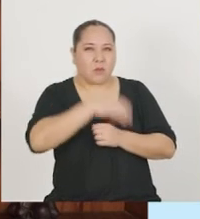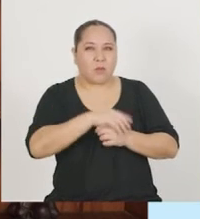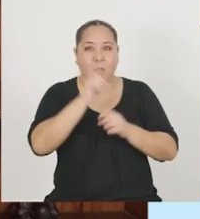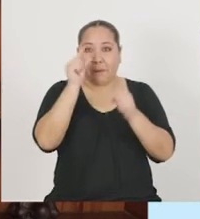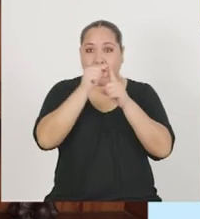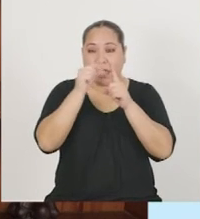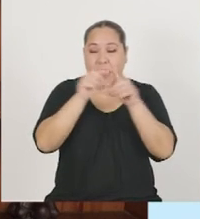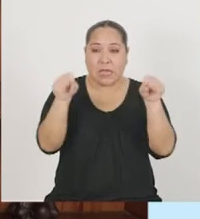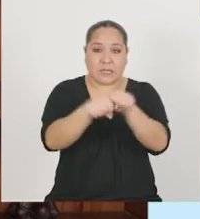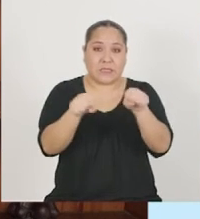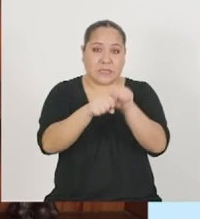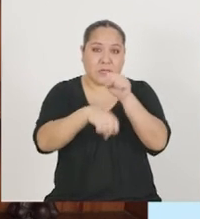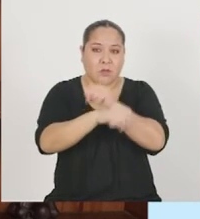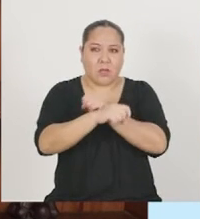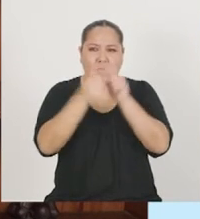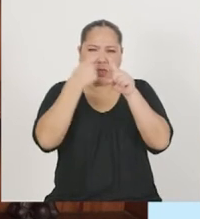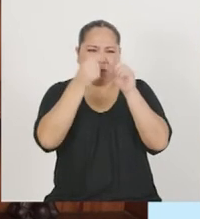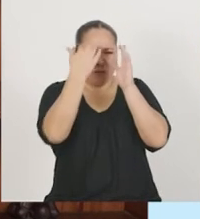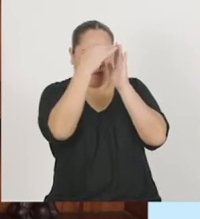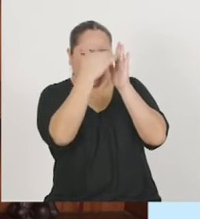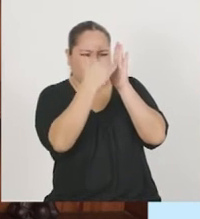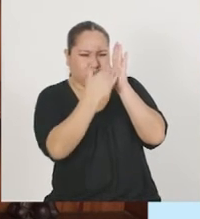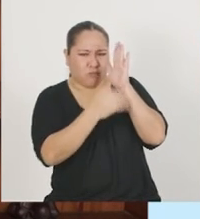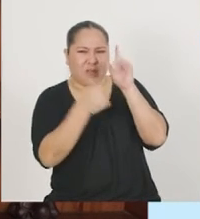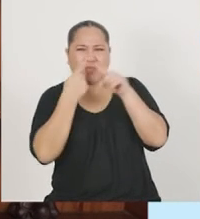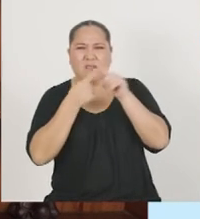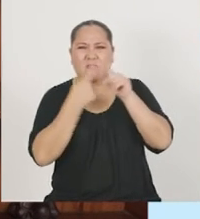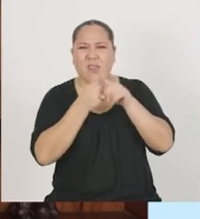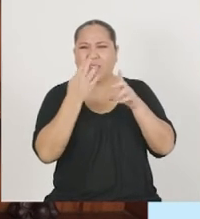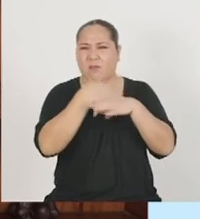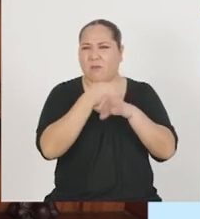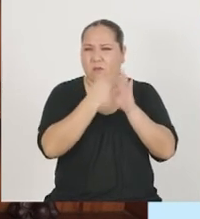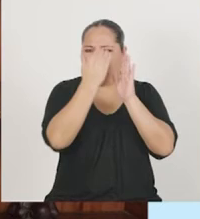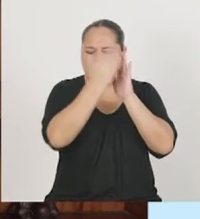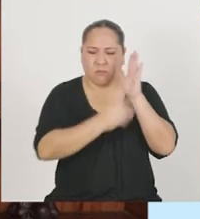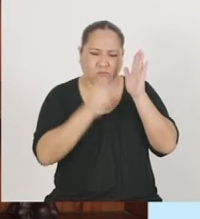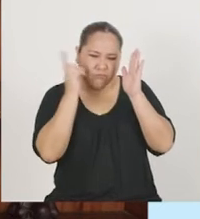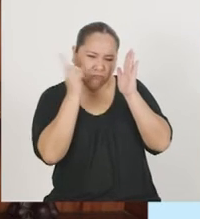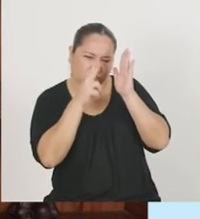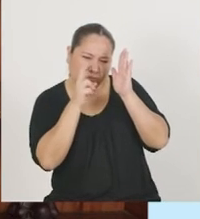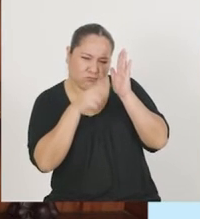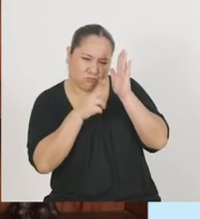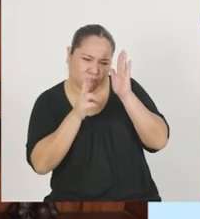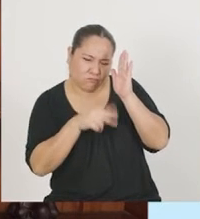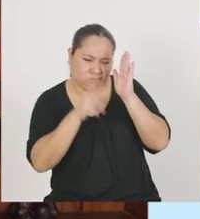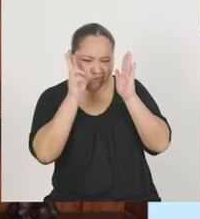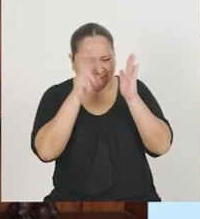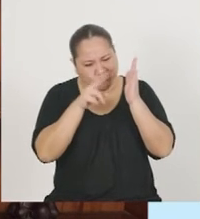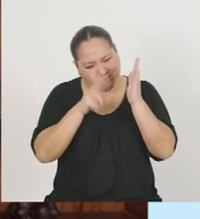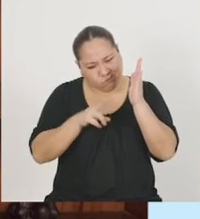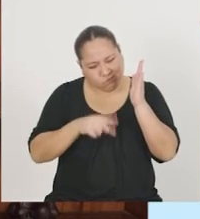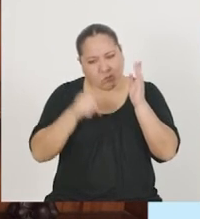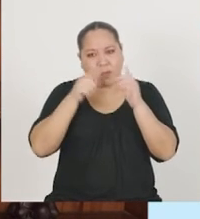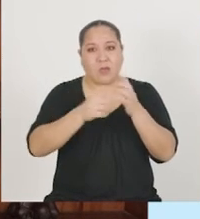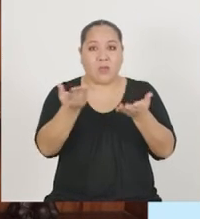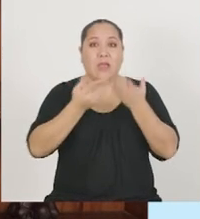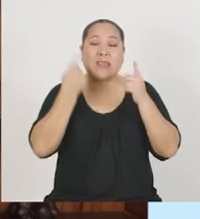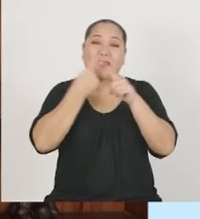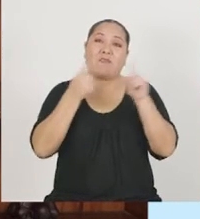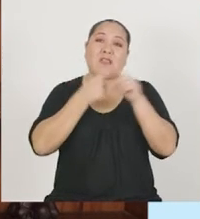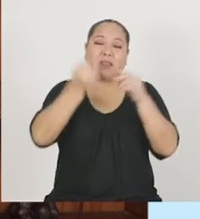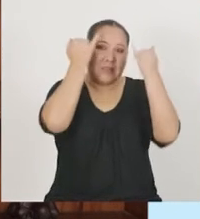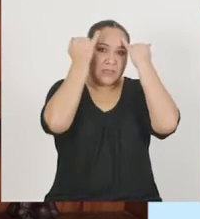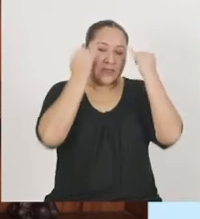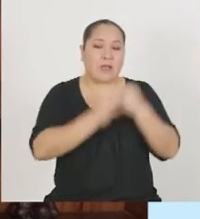zapatilla. Y salen distintas páginas de diferentes modelos. Y exploro las páginas de las cuales dan diversas